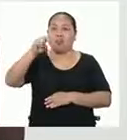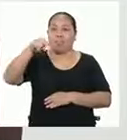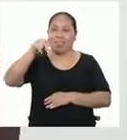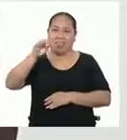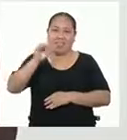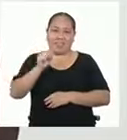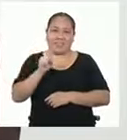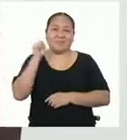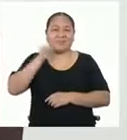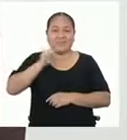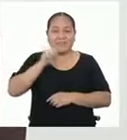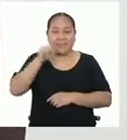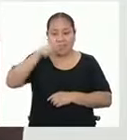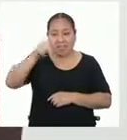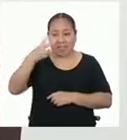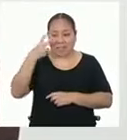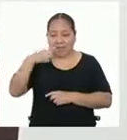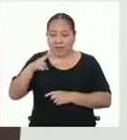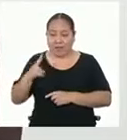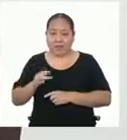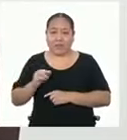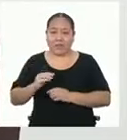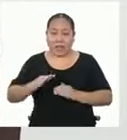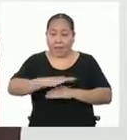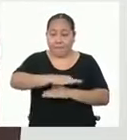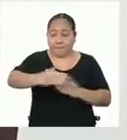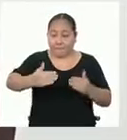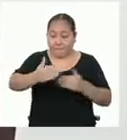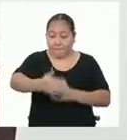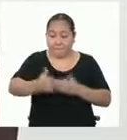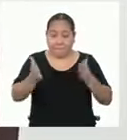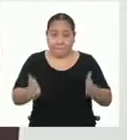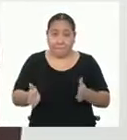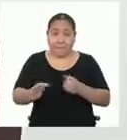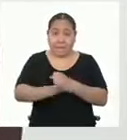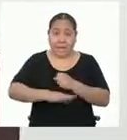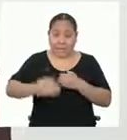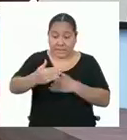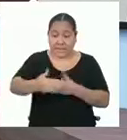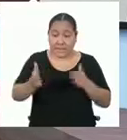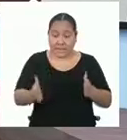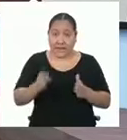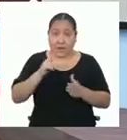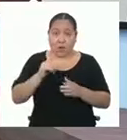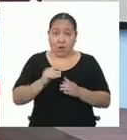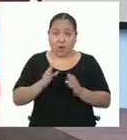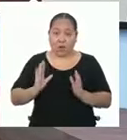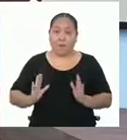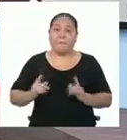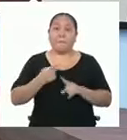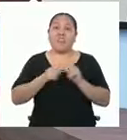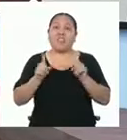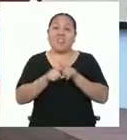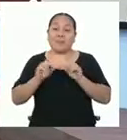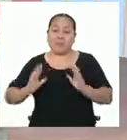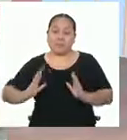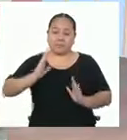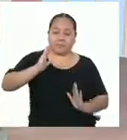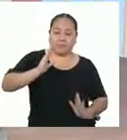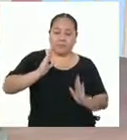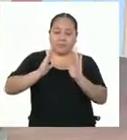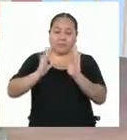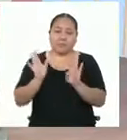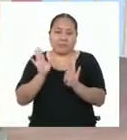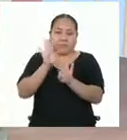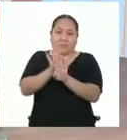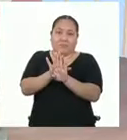Se debe cumplir esta condición, además de tener una base en forma de polígono regular. Profe, pero continuando con el